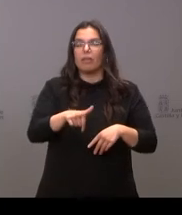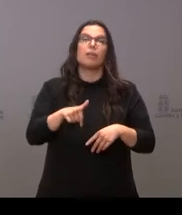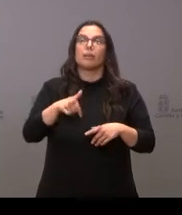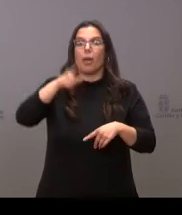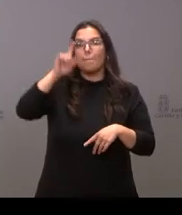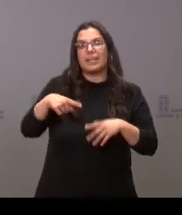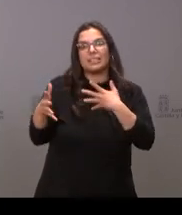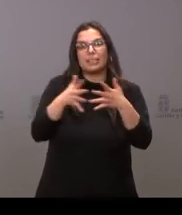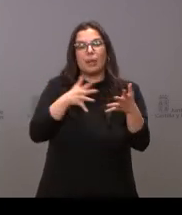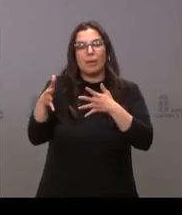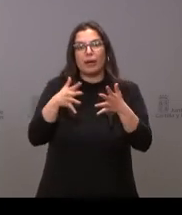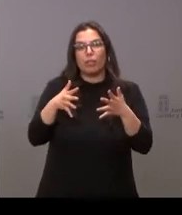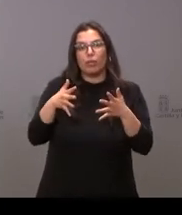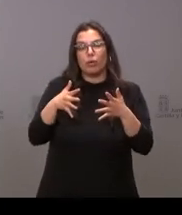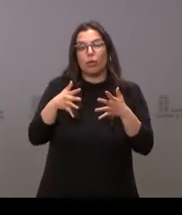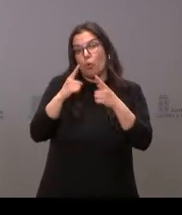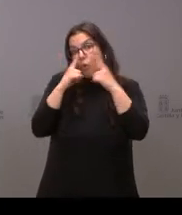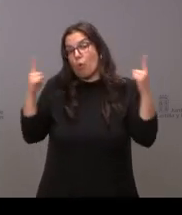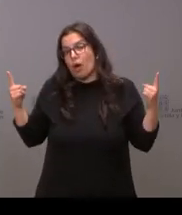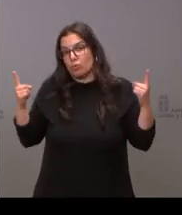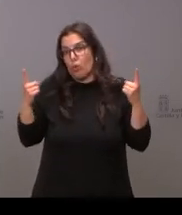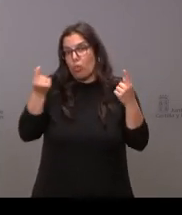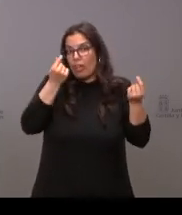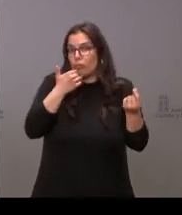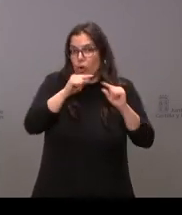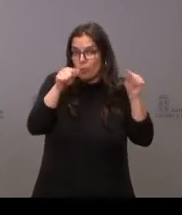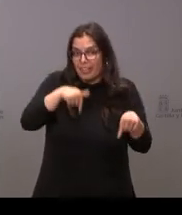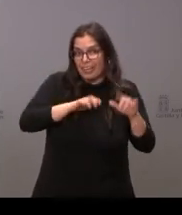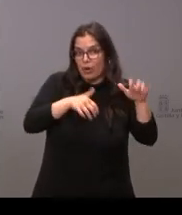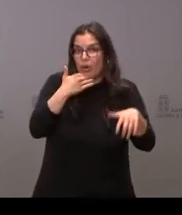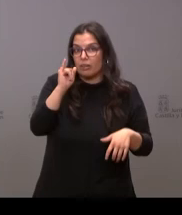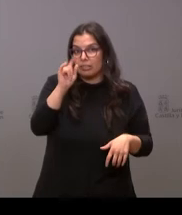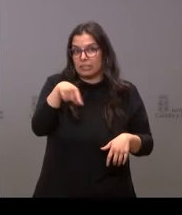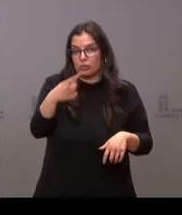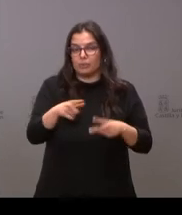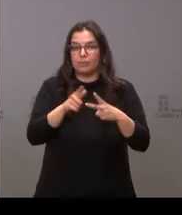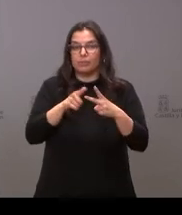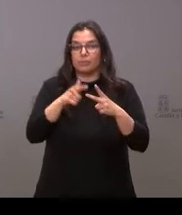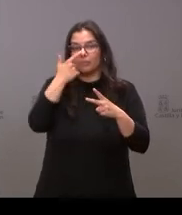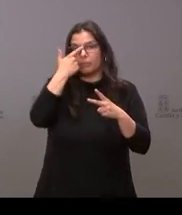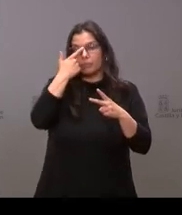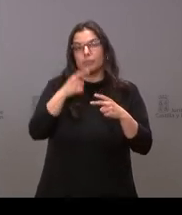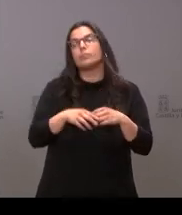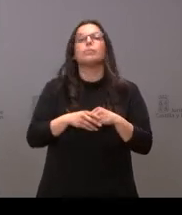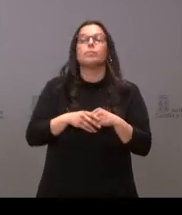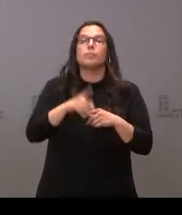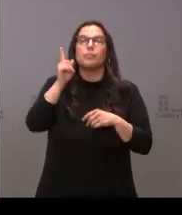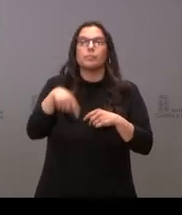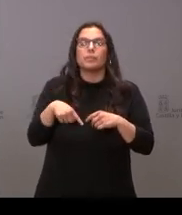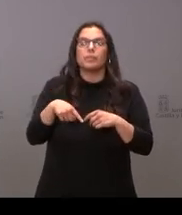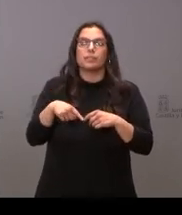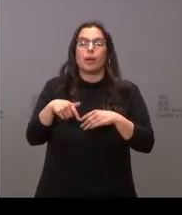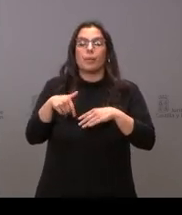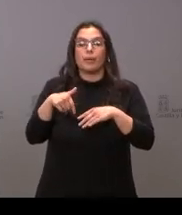mes de marzo o incluso el anual el que tengan los datos COVID el gobierno va a empezar a cambiar el